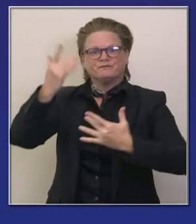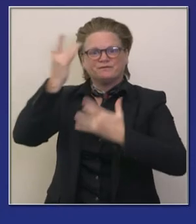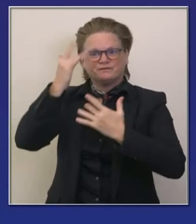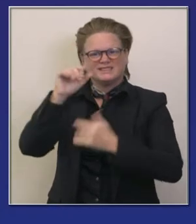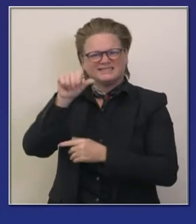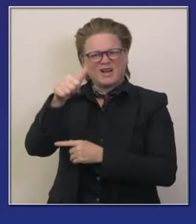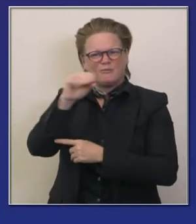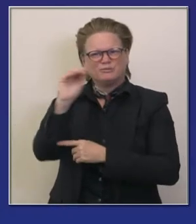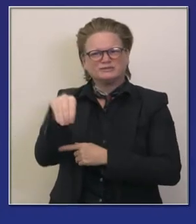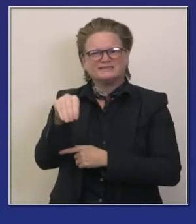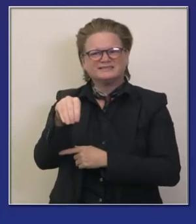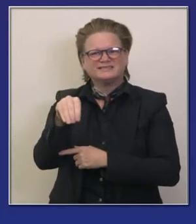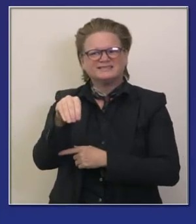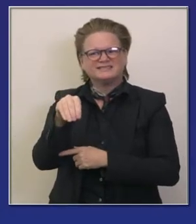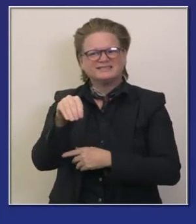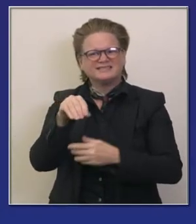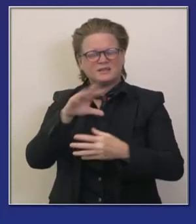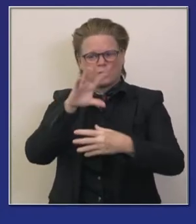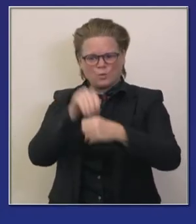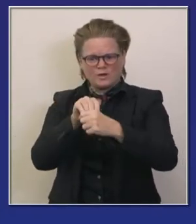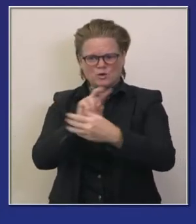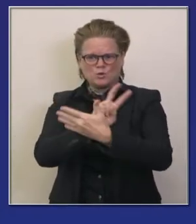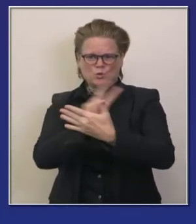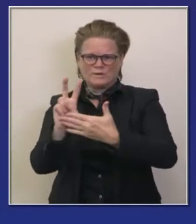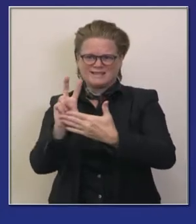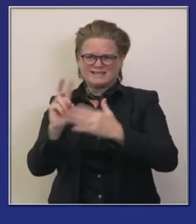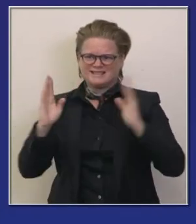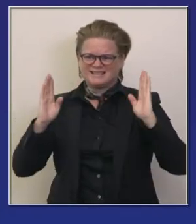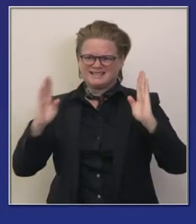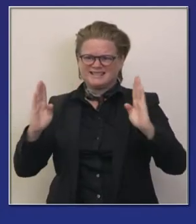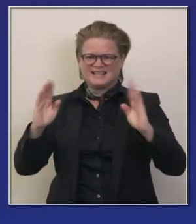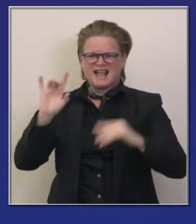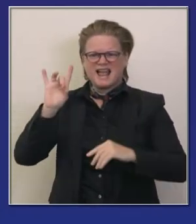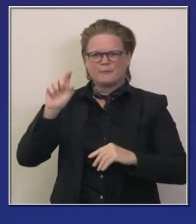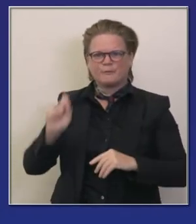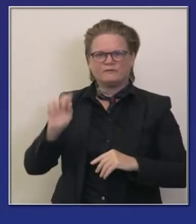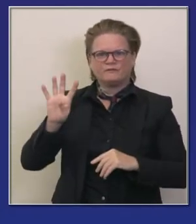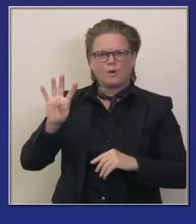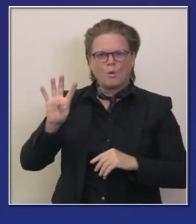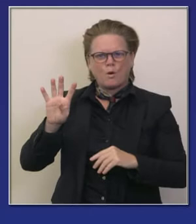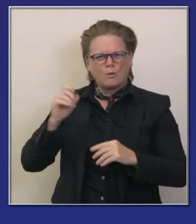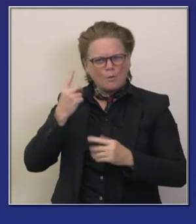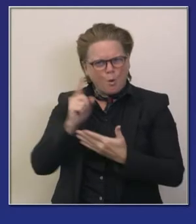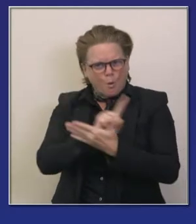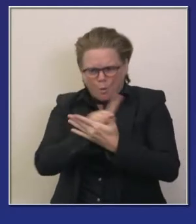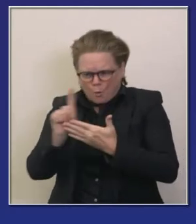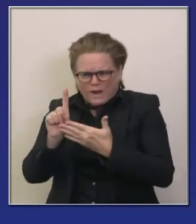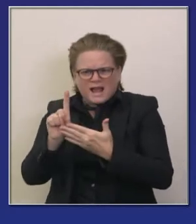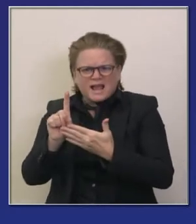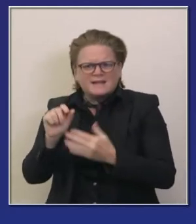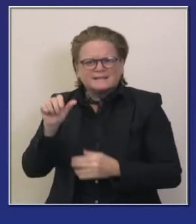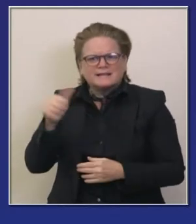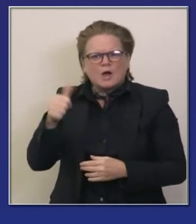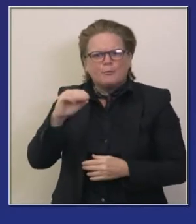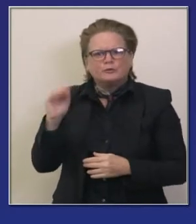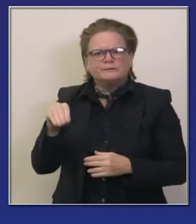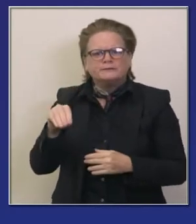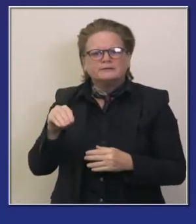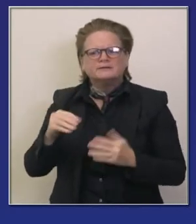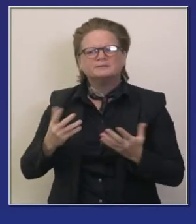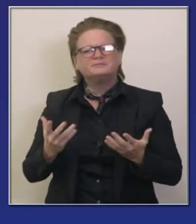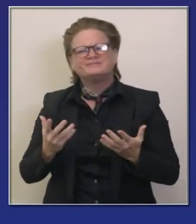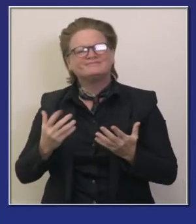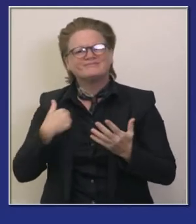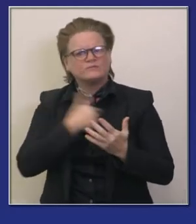nos dirigimos 8.4 es el índice más alto que hemos visto en los últimos 14 días desde que comenzamos a documentar